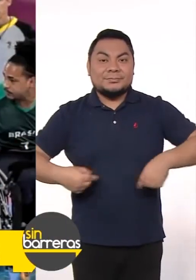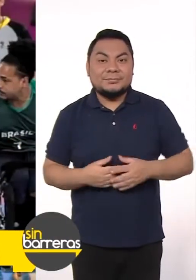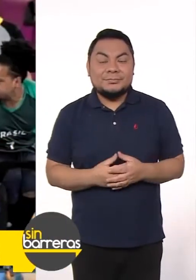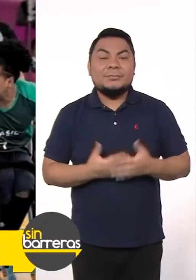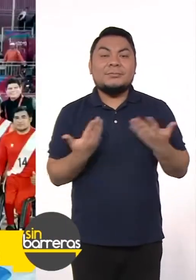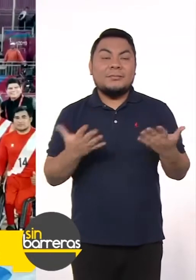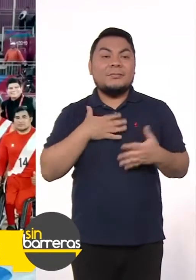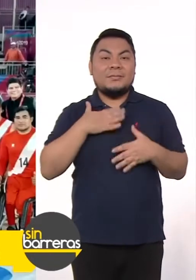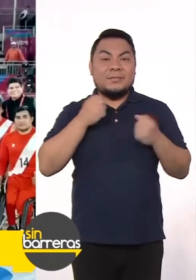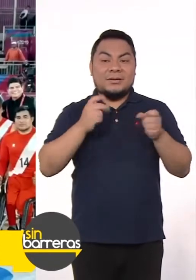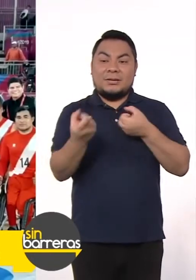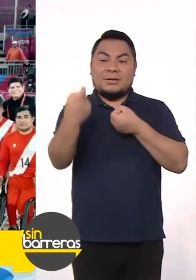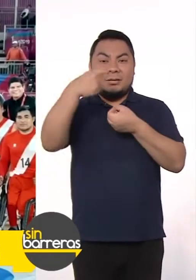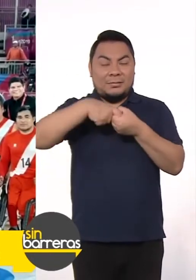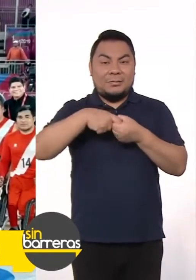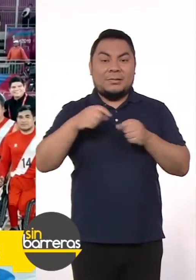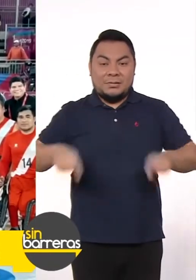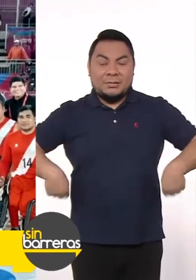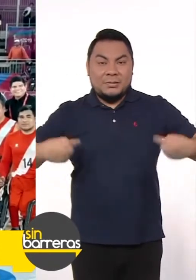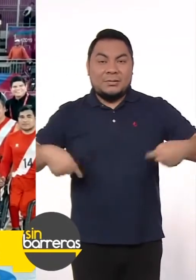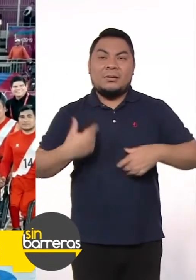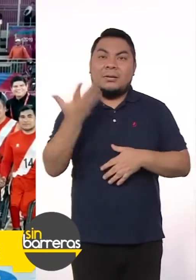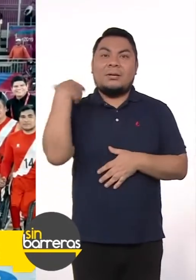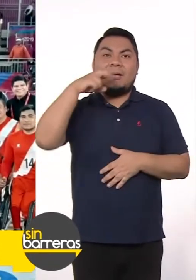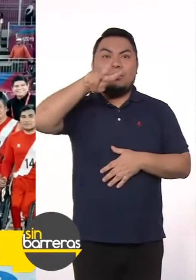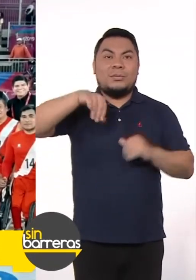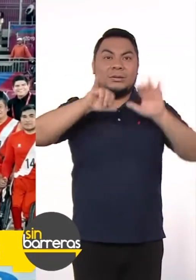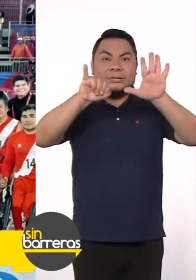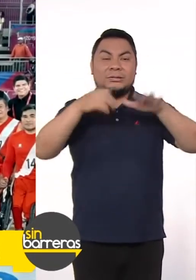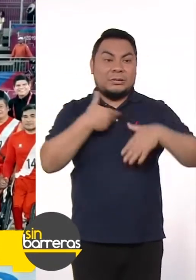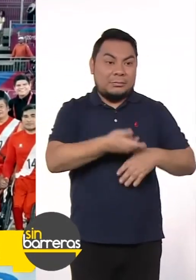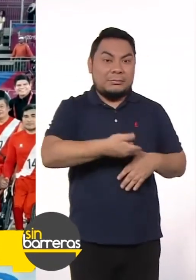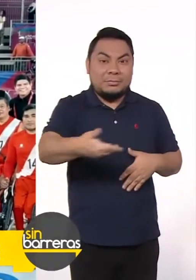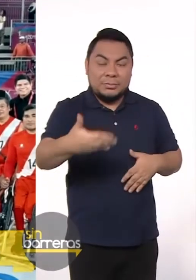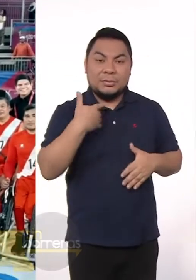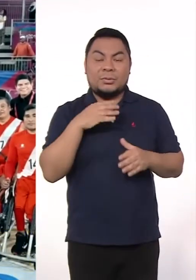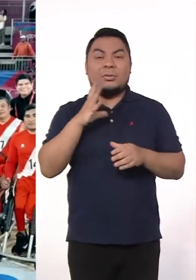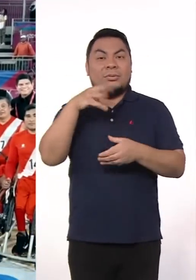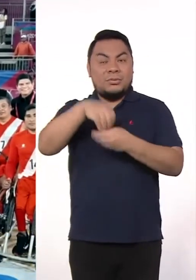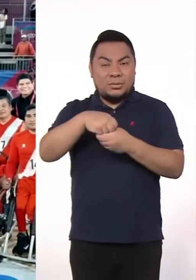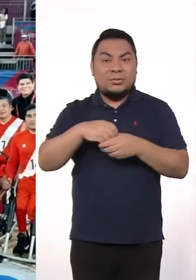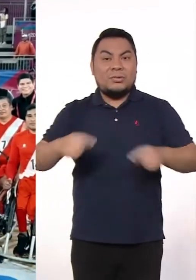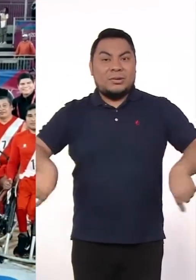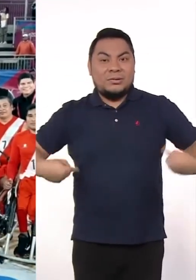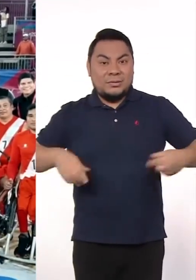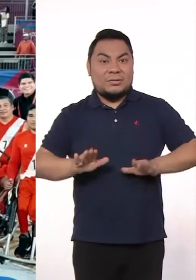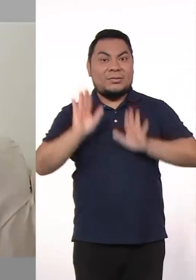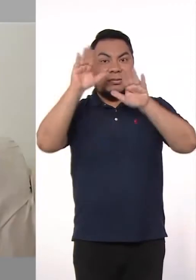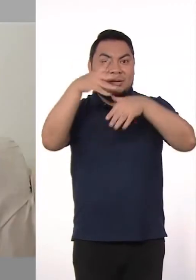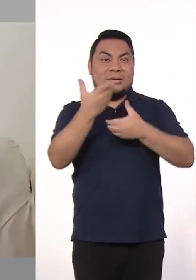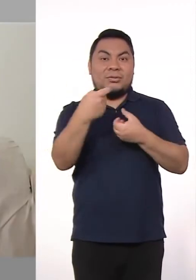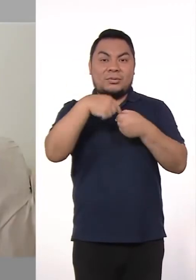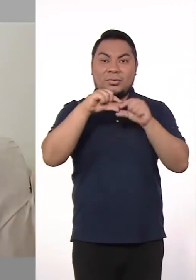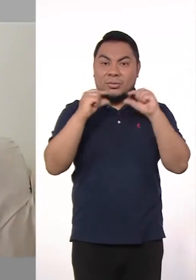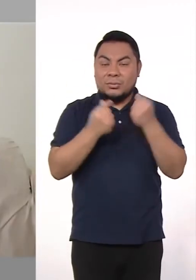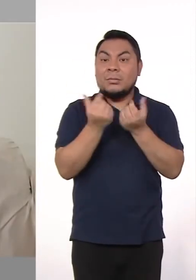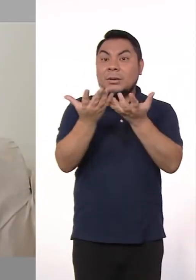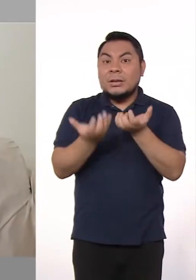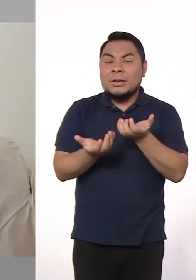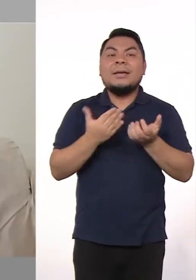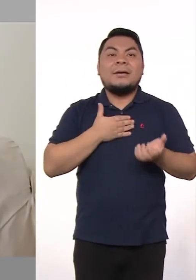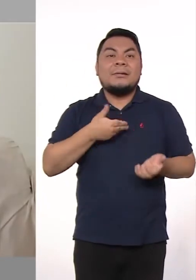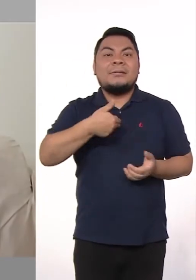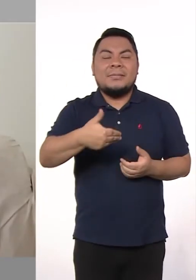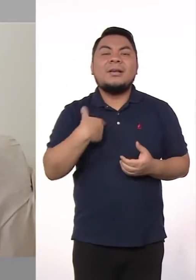permitido formar parte del 2016 de la selección nacional de baloncesto sobre ciudad de ruedas con participaciones